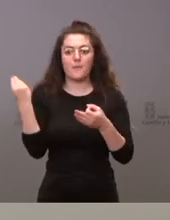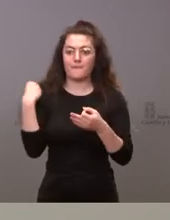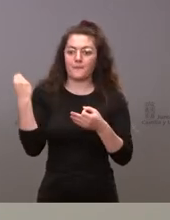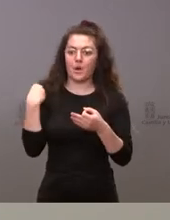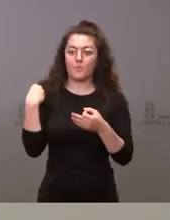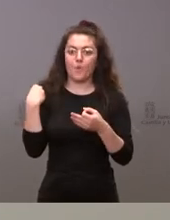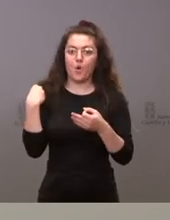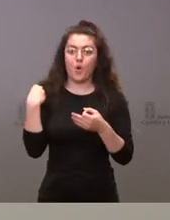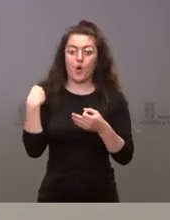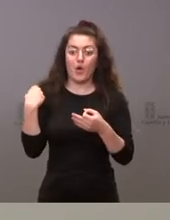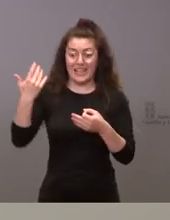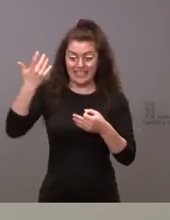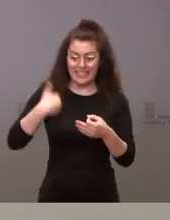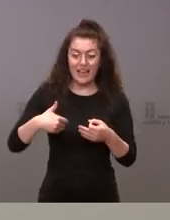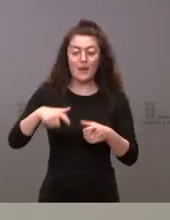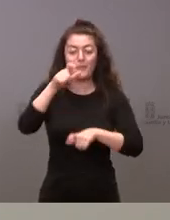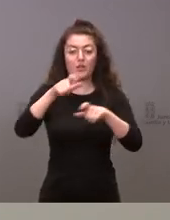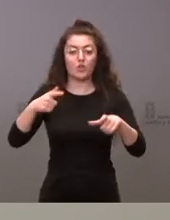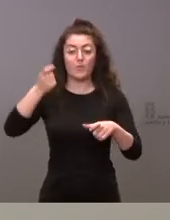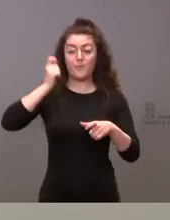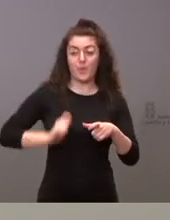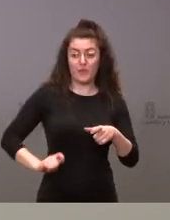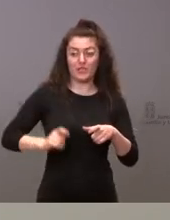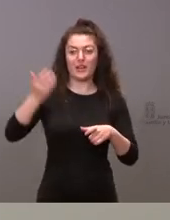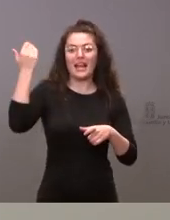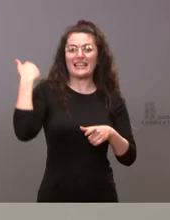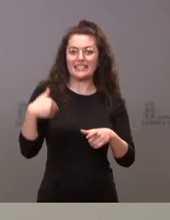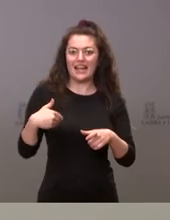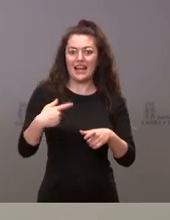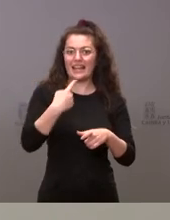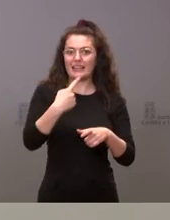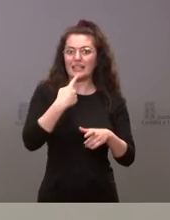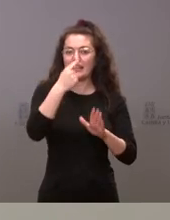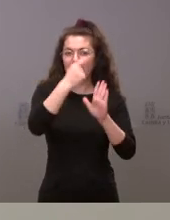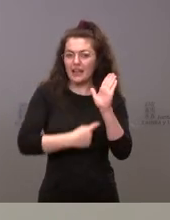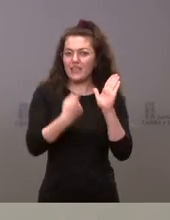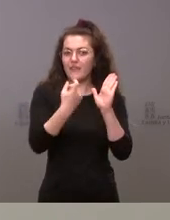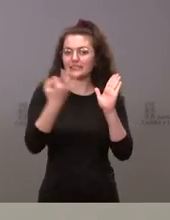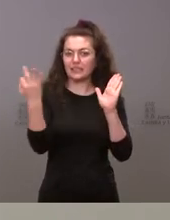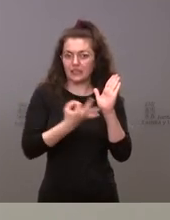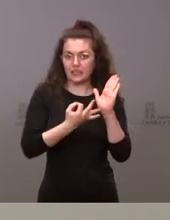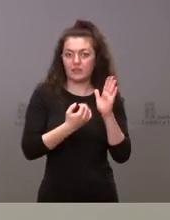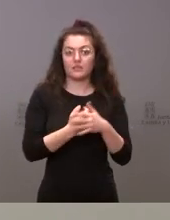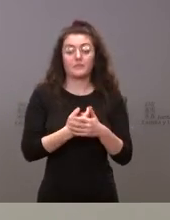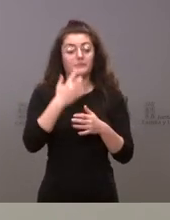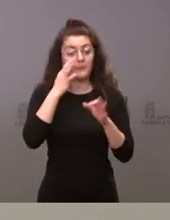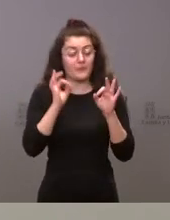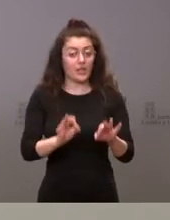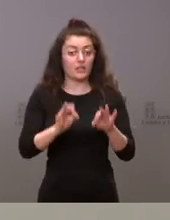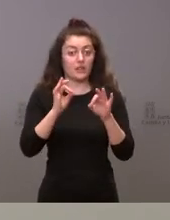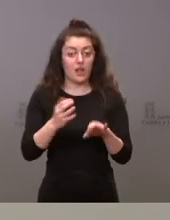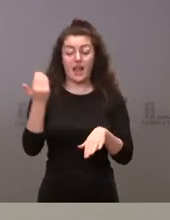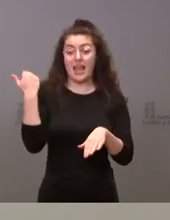los profesionales en la materia y por tanto sí que es verdad que hay una dotación tanto de medios humanos como